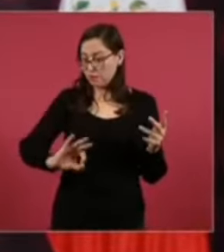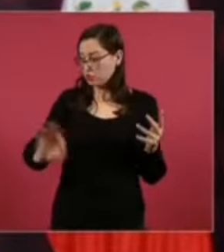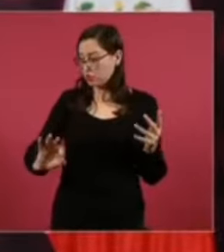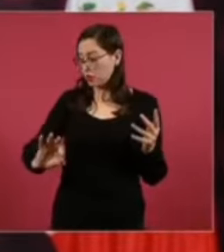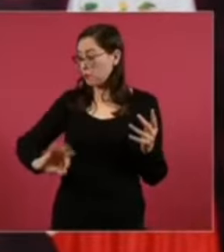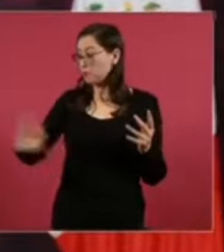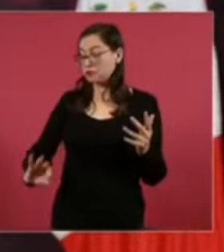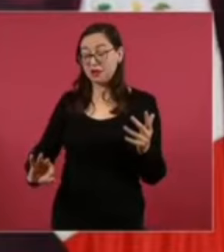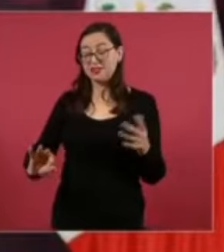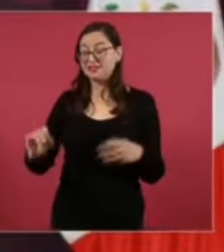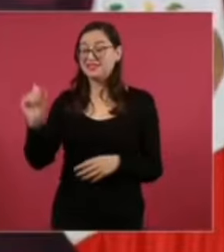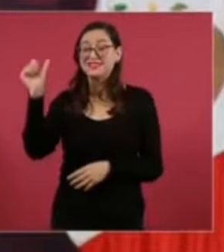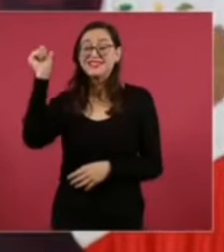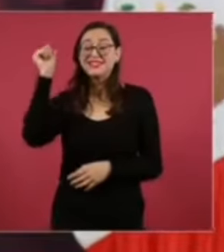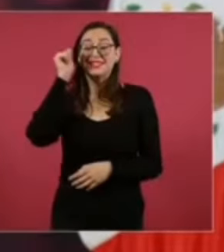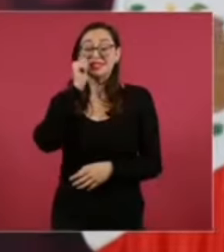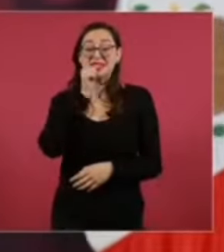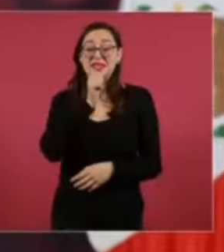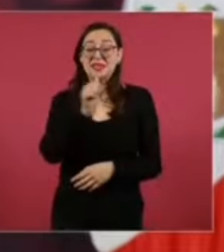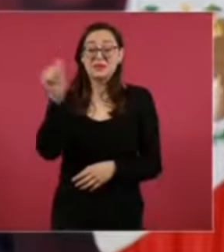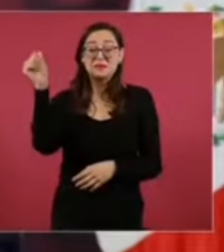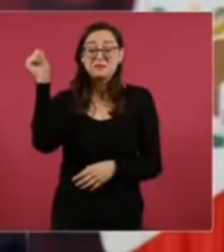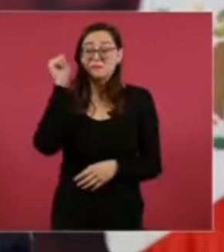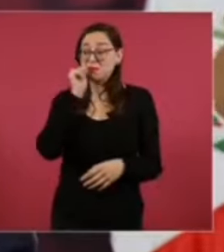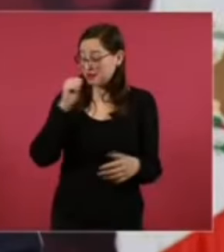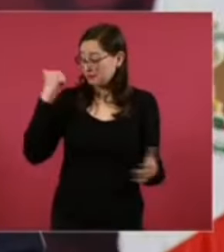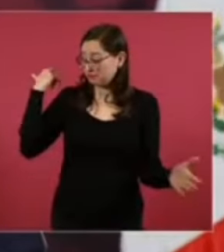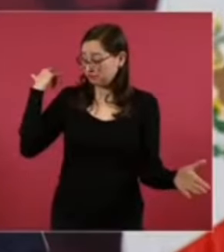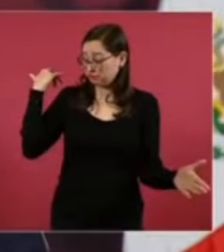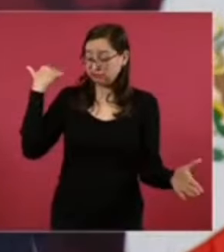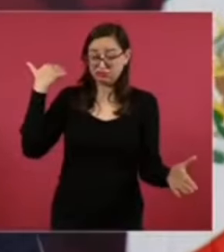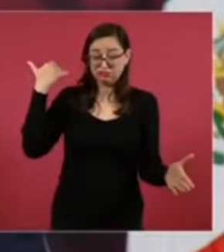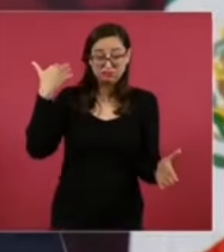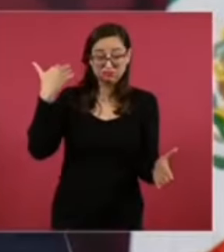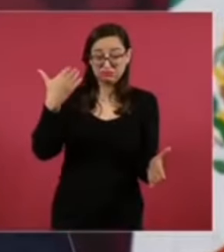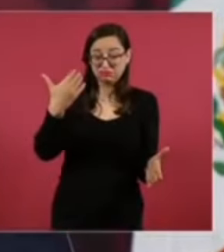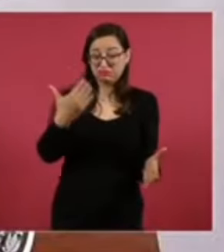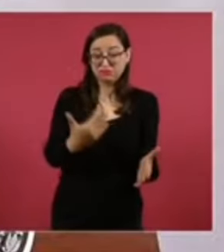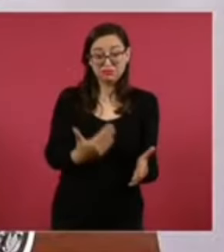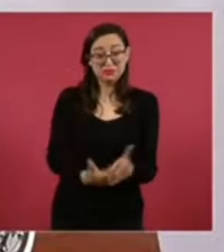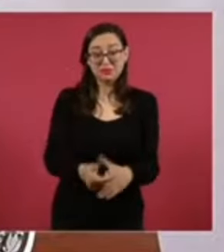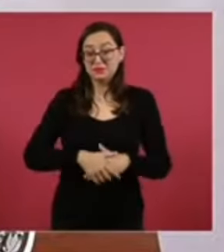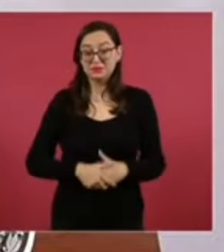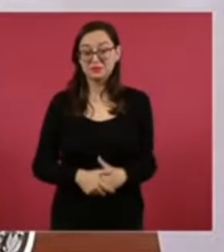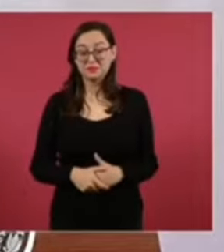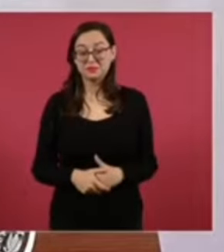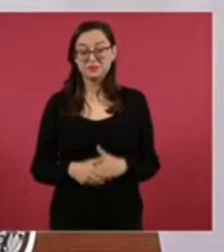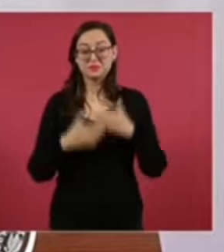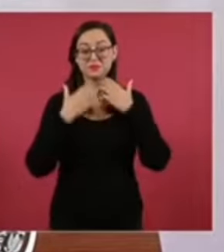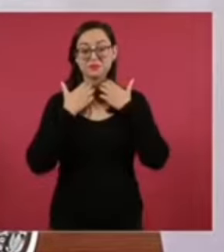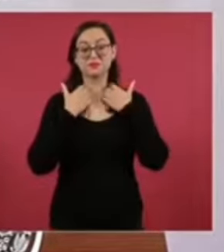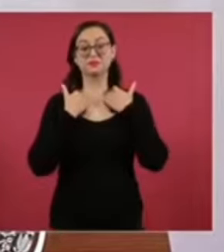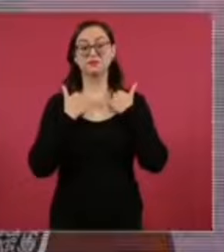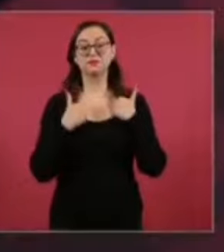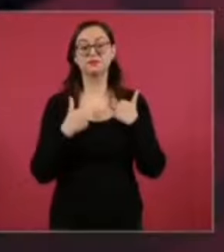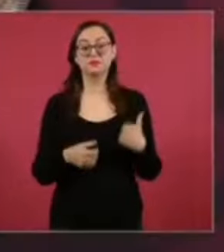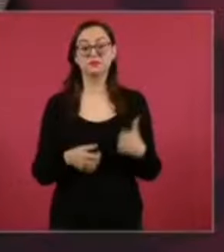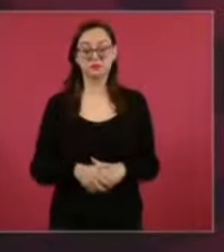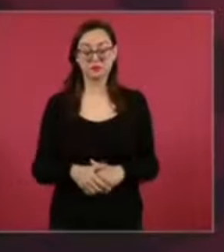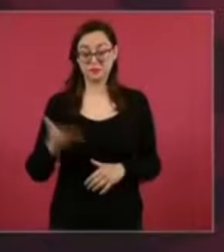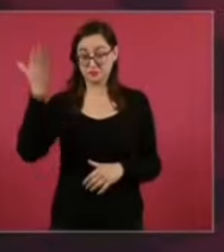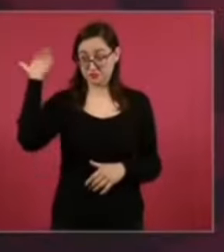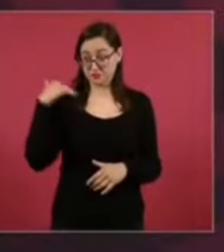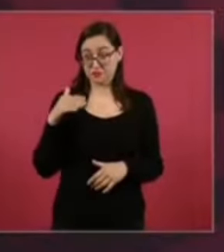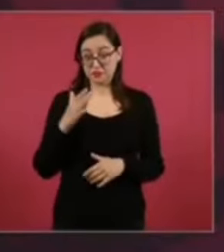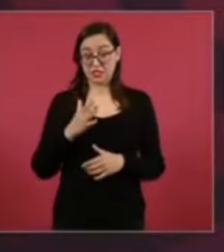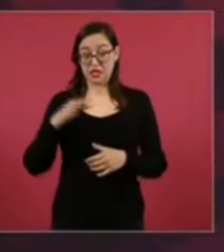de acuerdo al principio constitucional. Así fue cuando yo triunfé, bueno, en la pasada